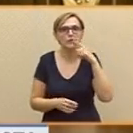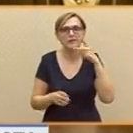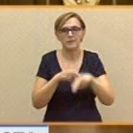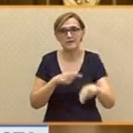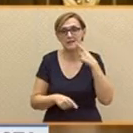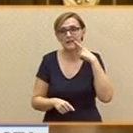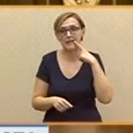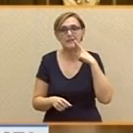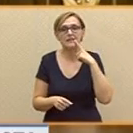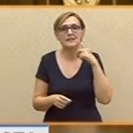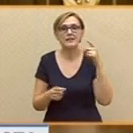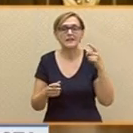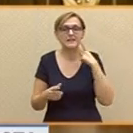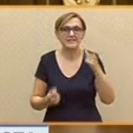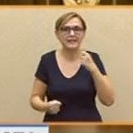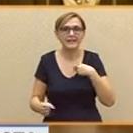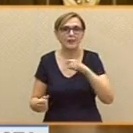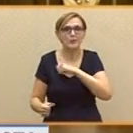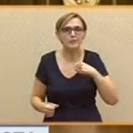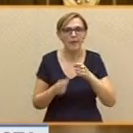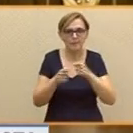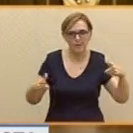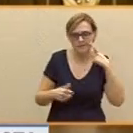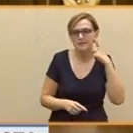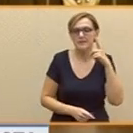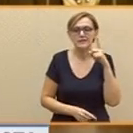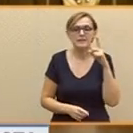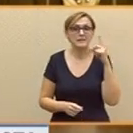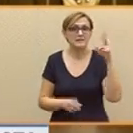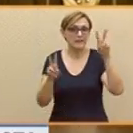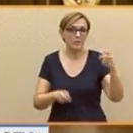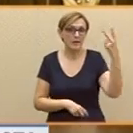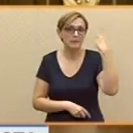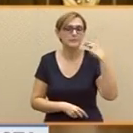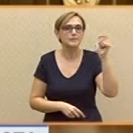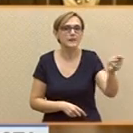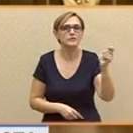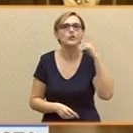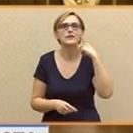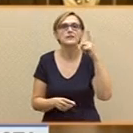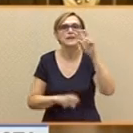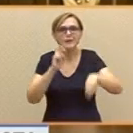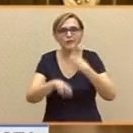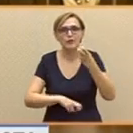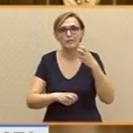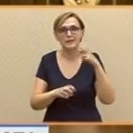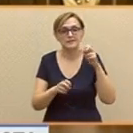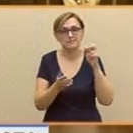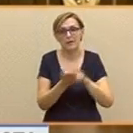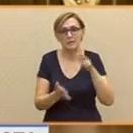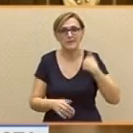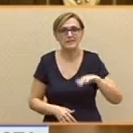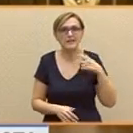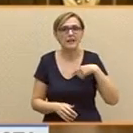público sanitario. Con respecto a las pensiones, no se revierten los aspectos lesivos de las reformas ya aprobadas. No solo han vaciado ustedes